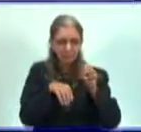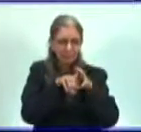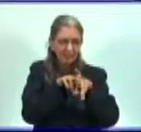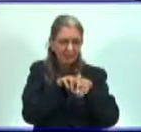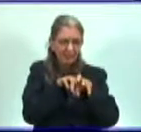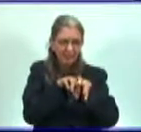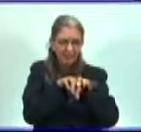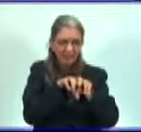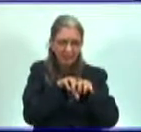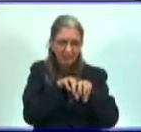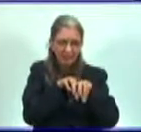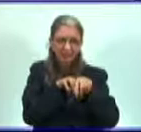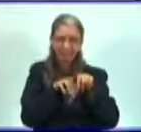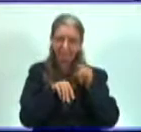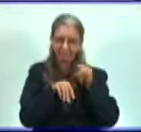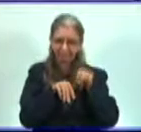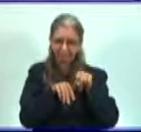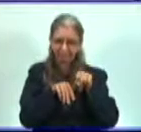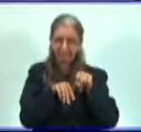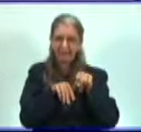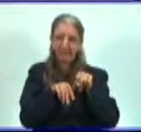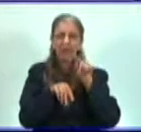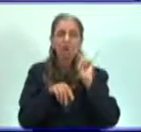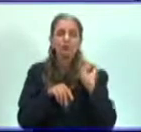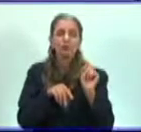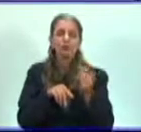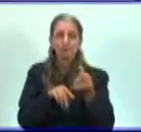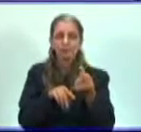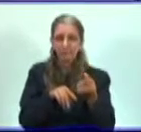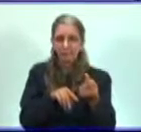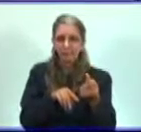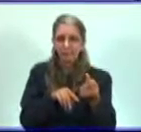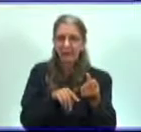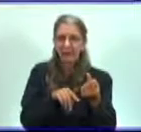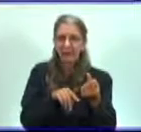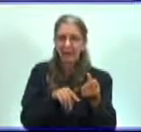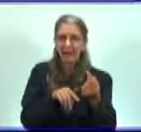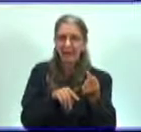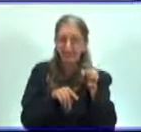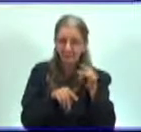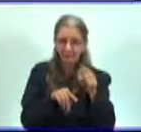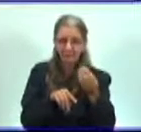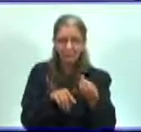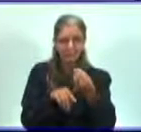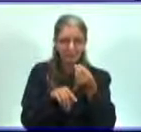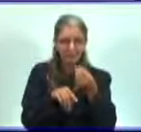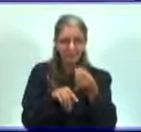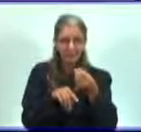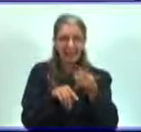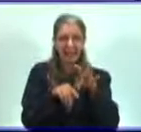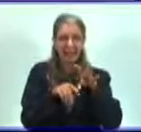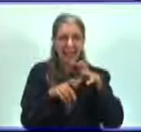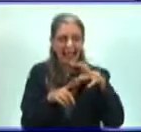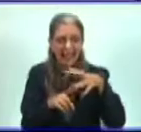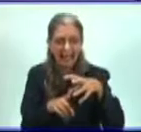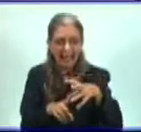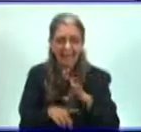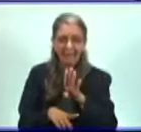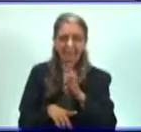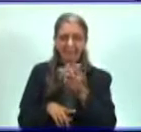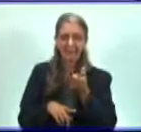nombre lo indica, es una, es decir, ataca a las bacterias, y que este virus